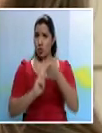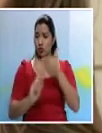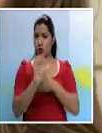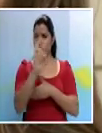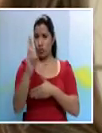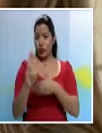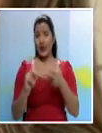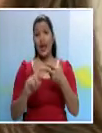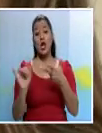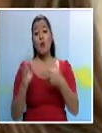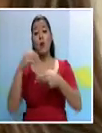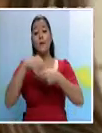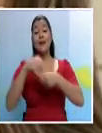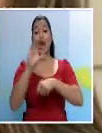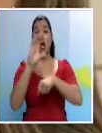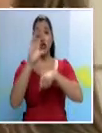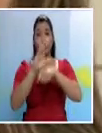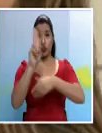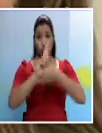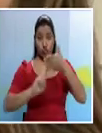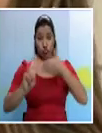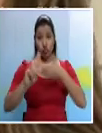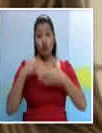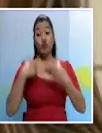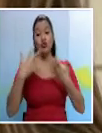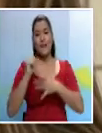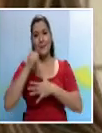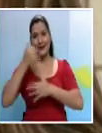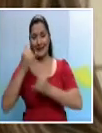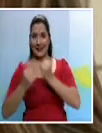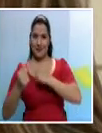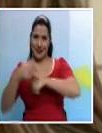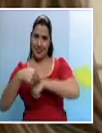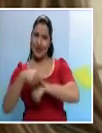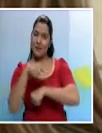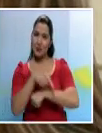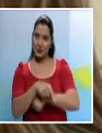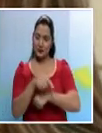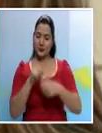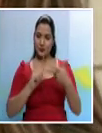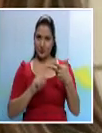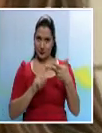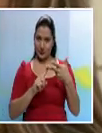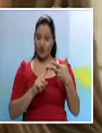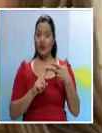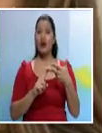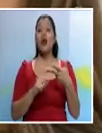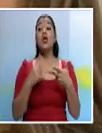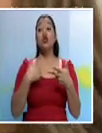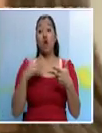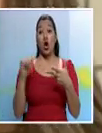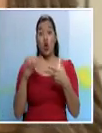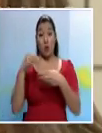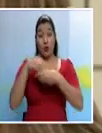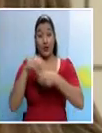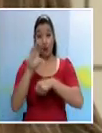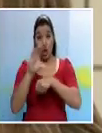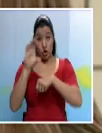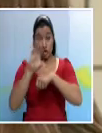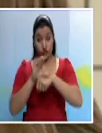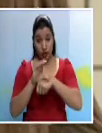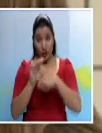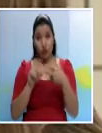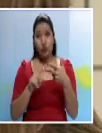como miembro del consejo universitario que termina mi gestión el día de mañana. Como miembro del consejo universitario conocí